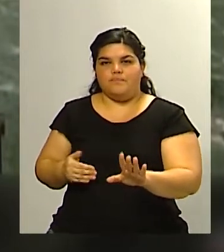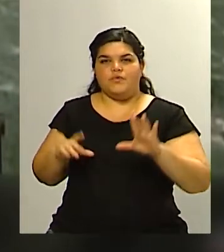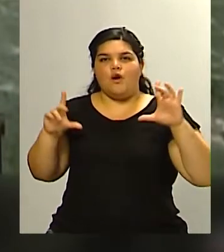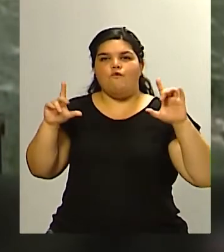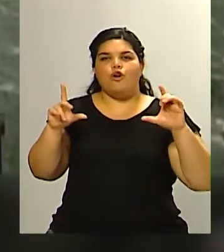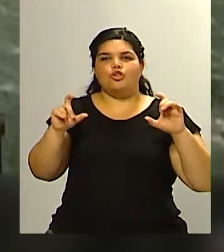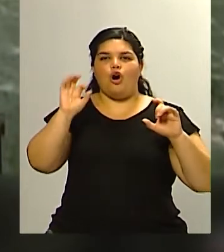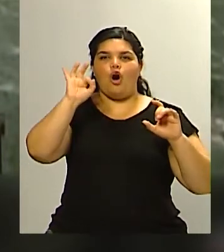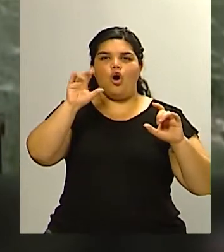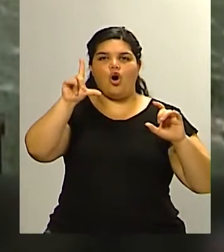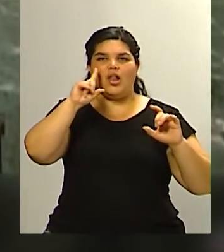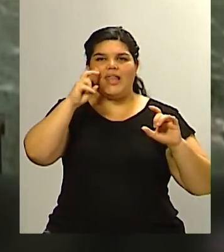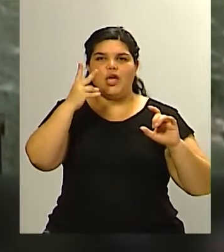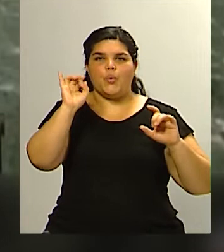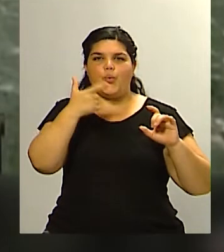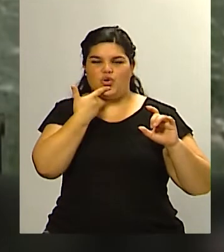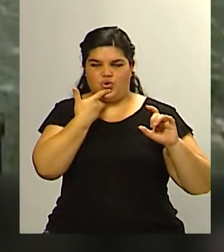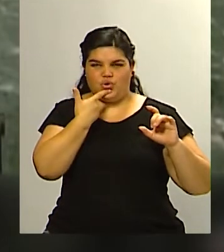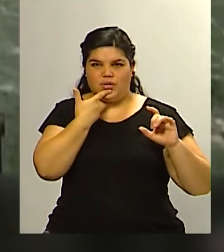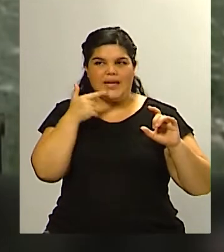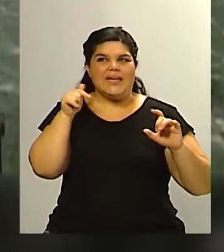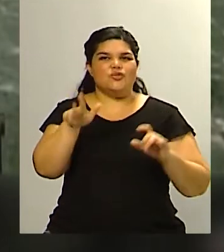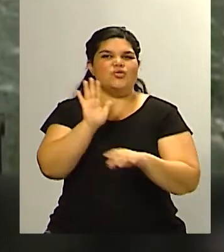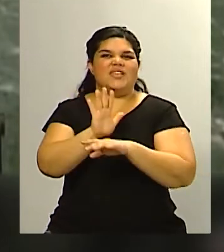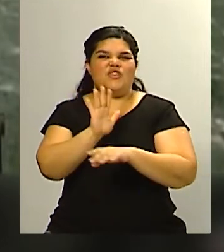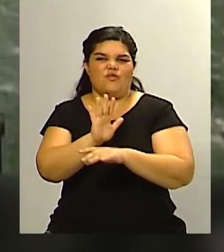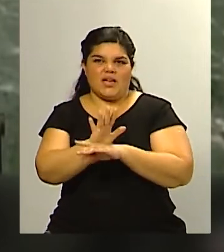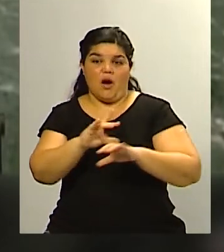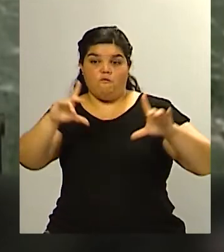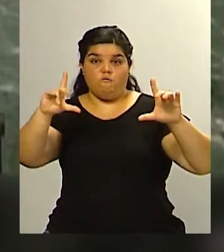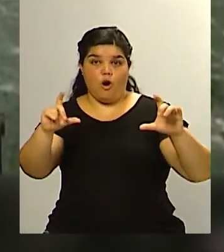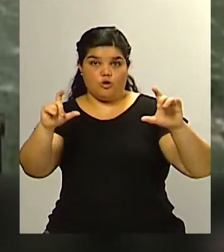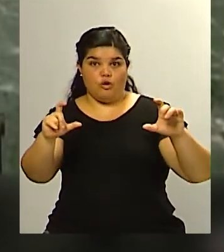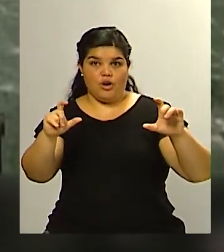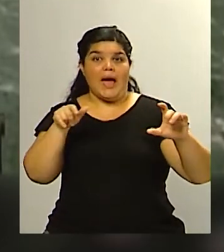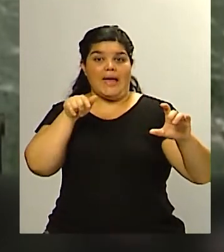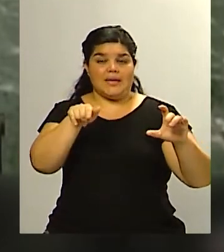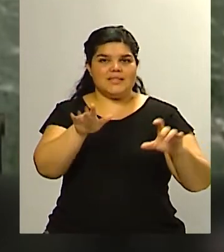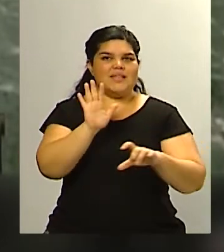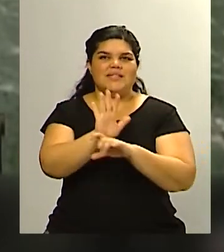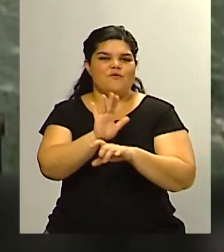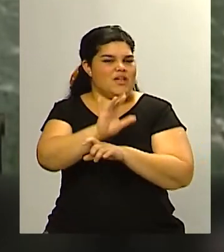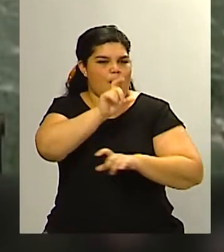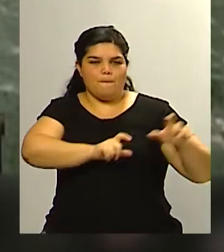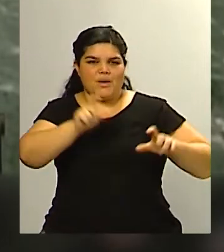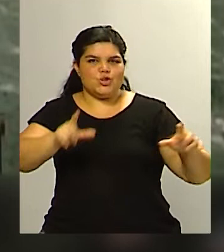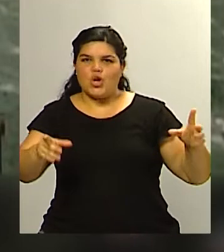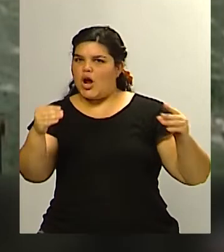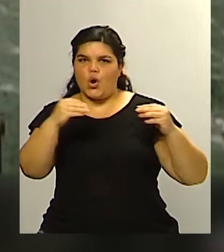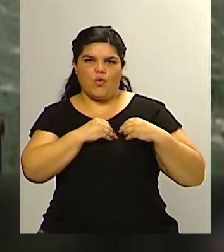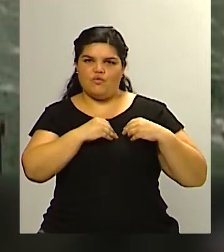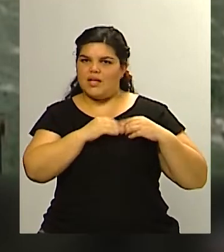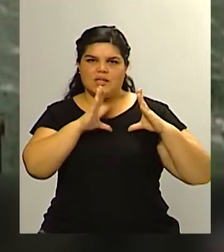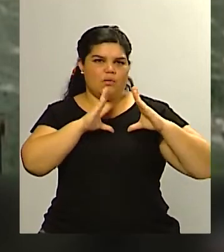la caída casi total de credibilidad del presidente Fernández se debió al mal manejo de esta crisis que aún hoy